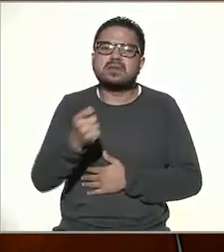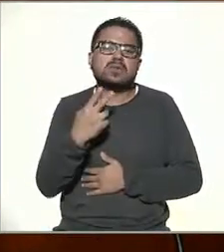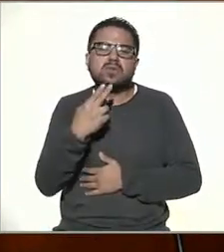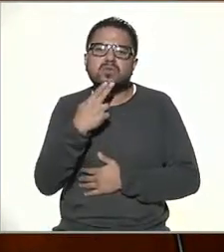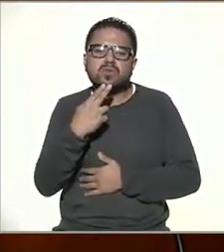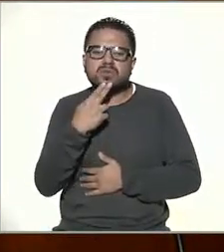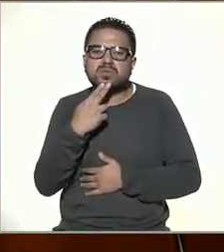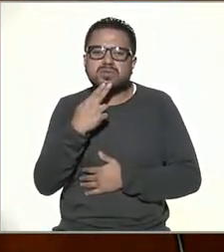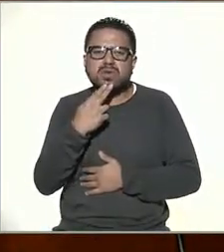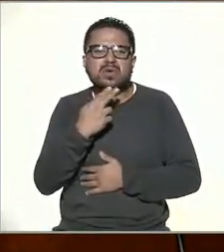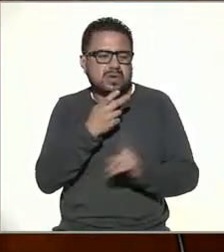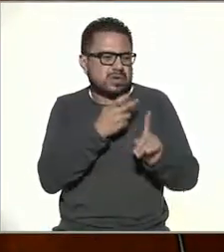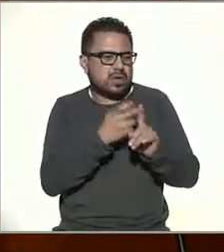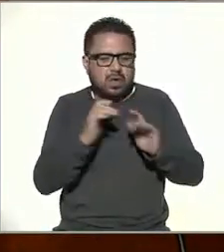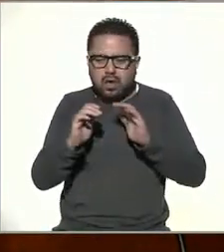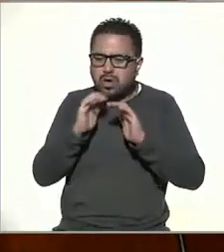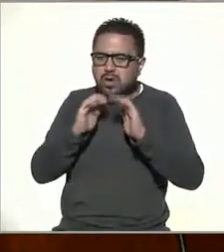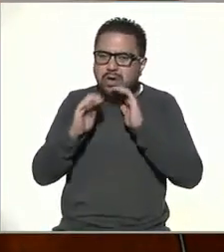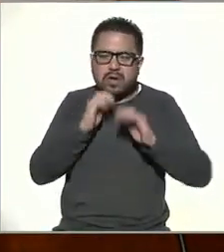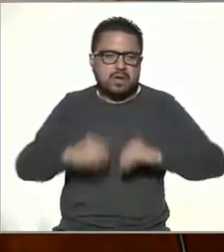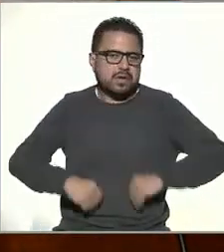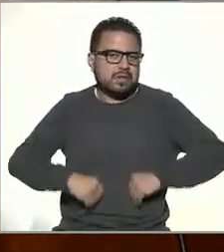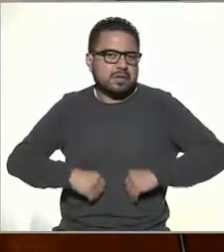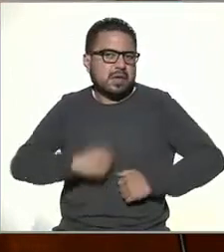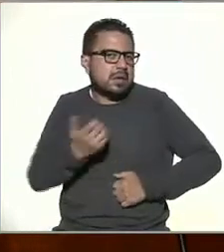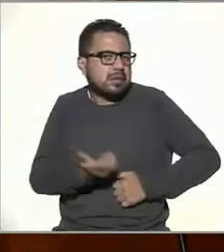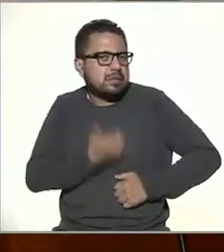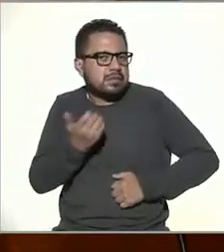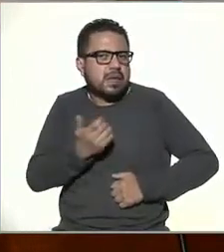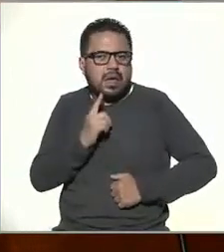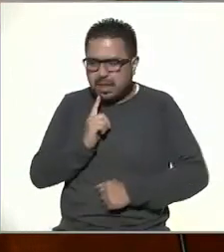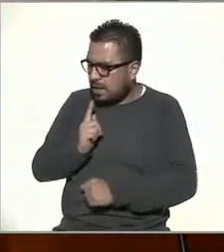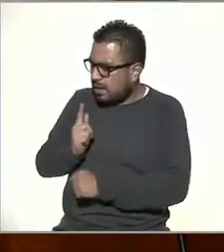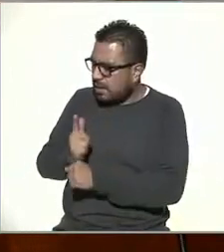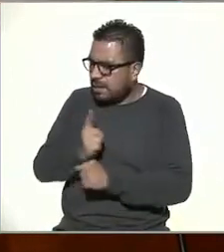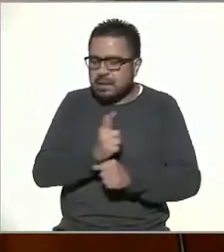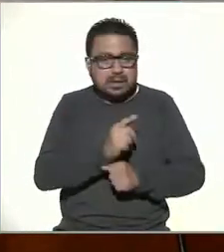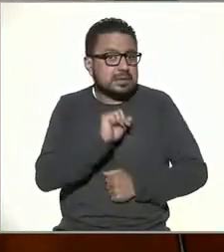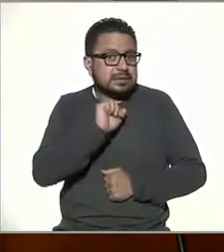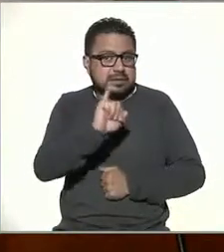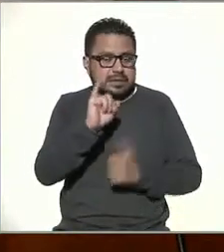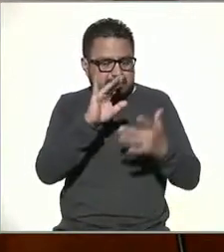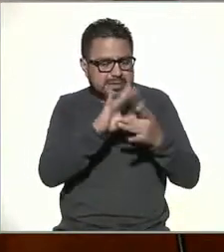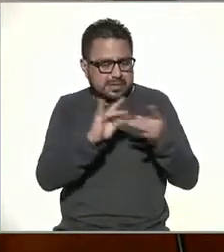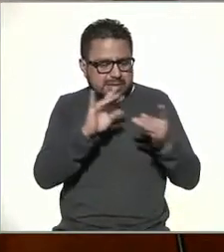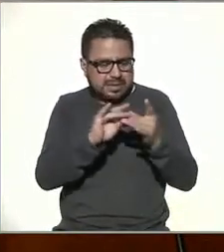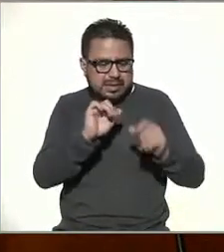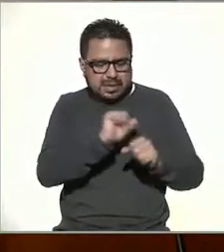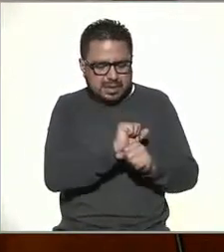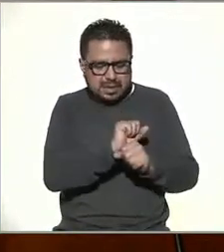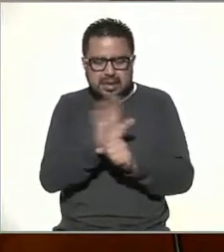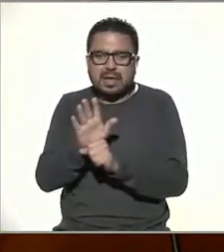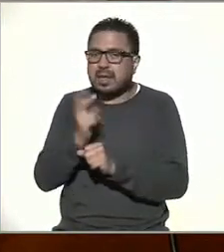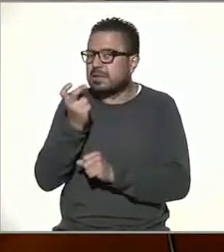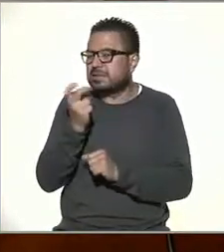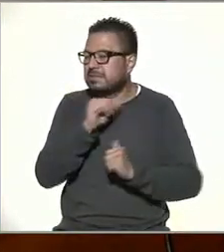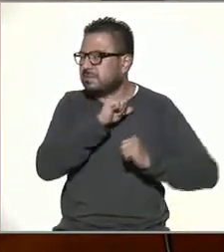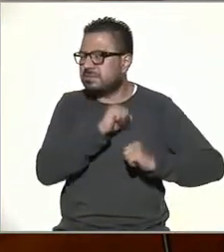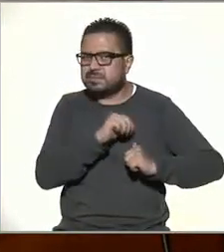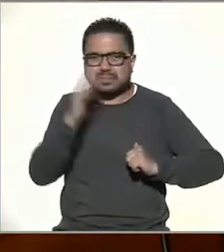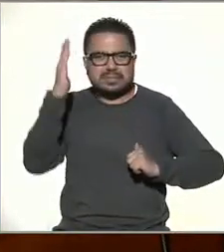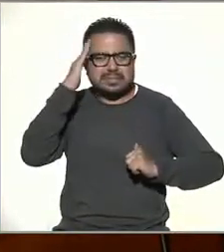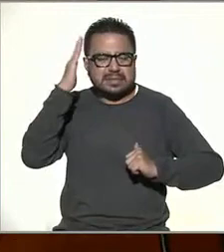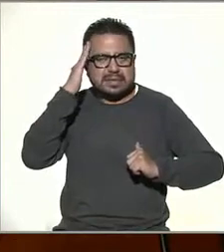uso de esta vía de comunicación en nuestra vida cotidiana. Ya lo vimos y sí, hemos hablado de la pandemia que es creo que un factor que